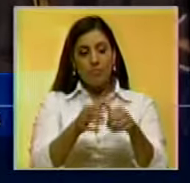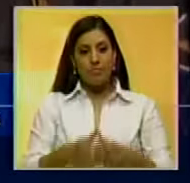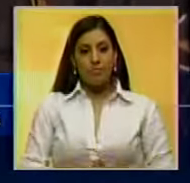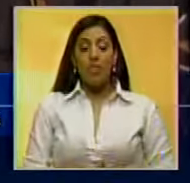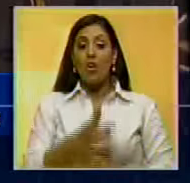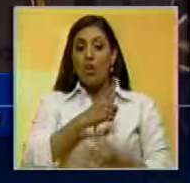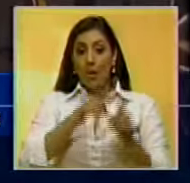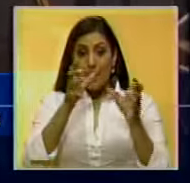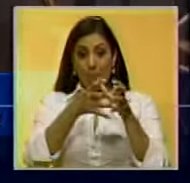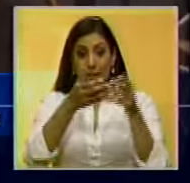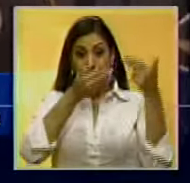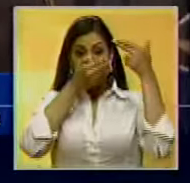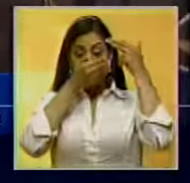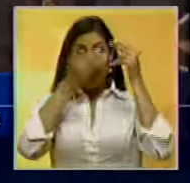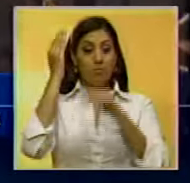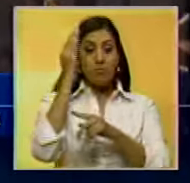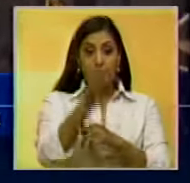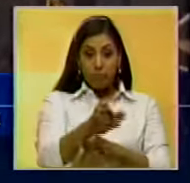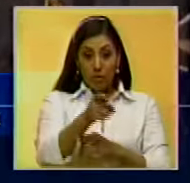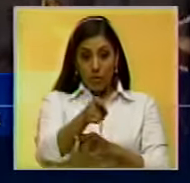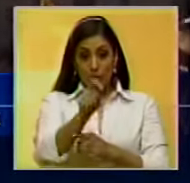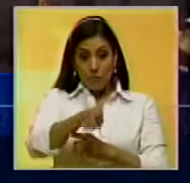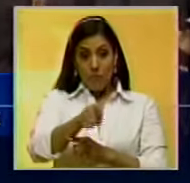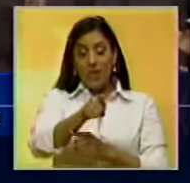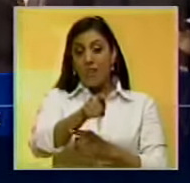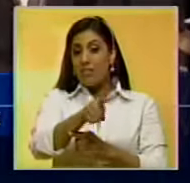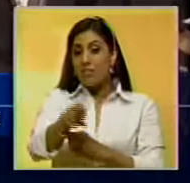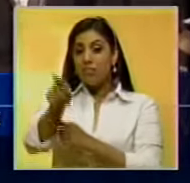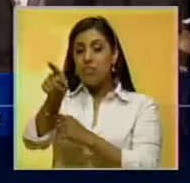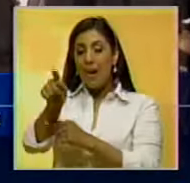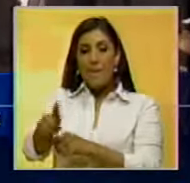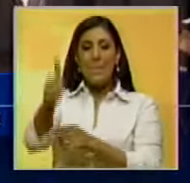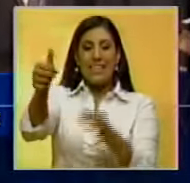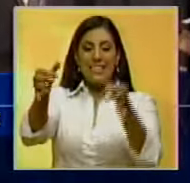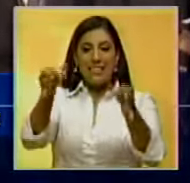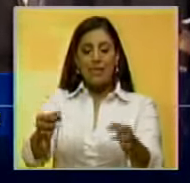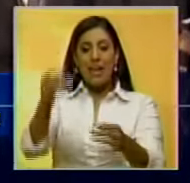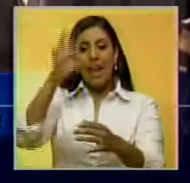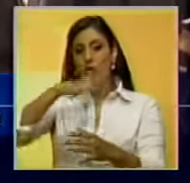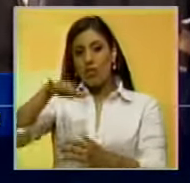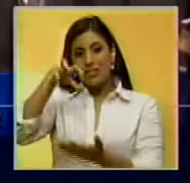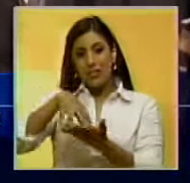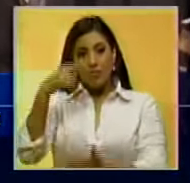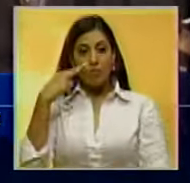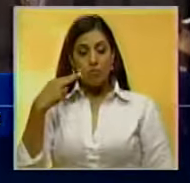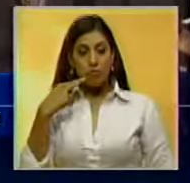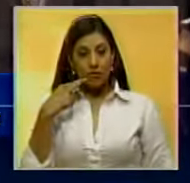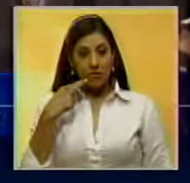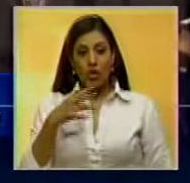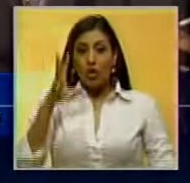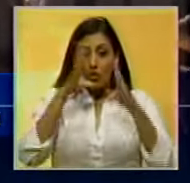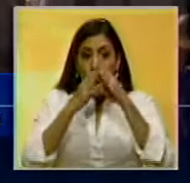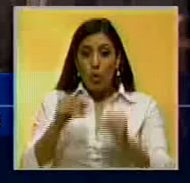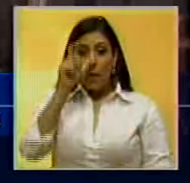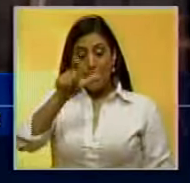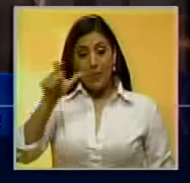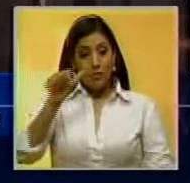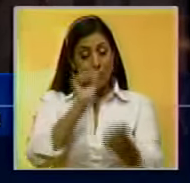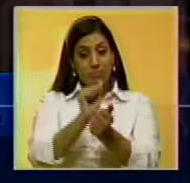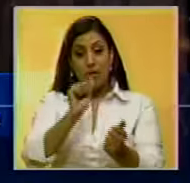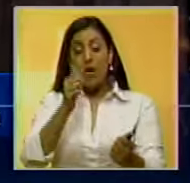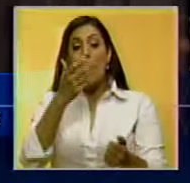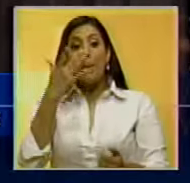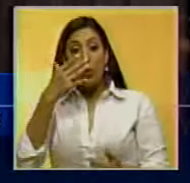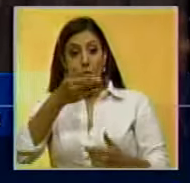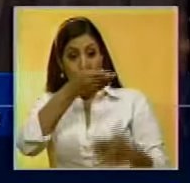Y los secuestradores condenados irán a la máxima del Dorado. Todos los secuestradores, a la